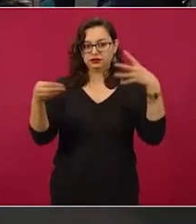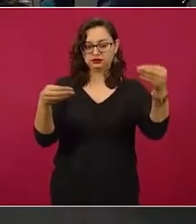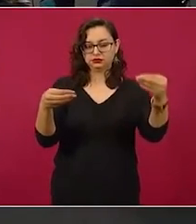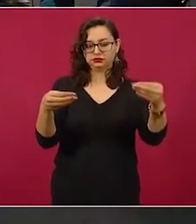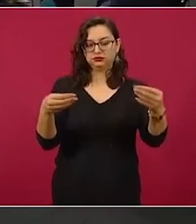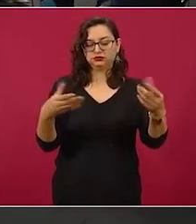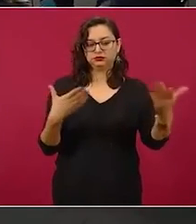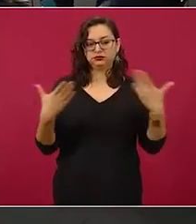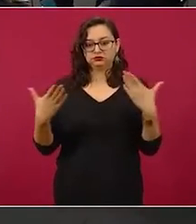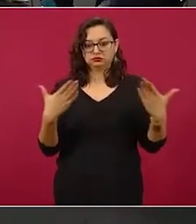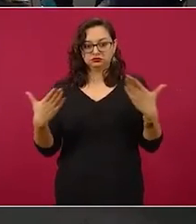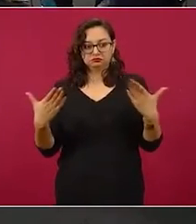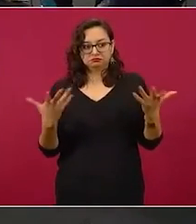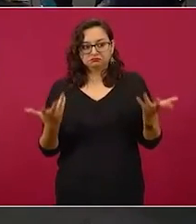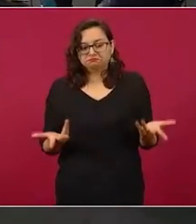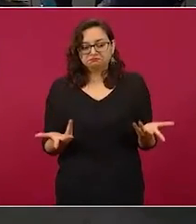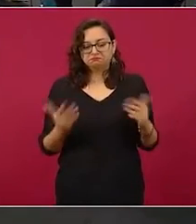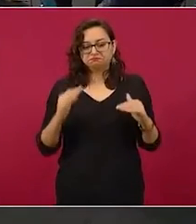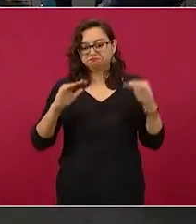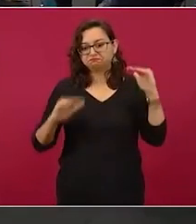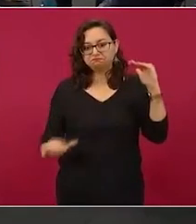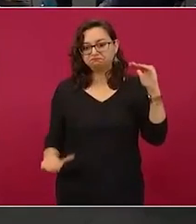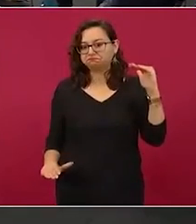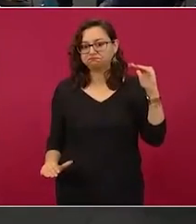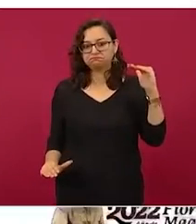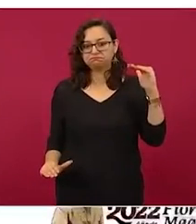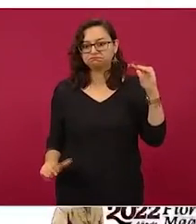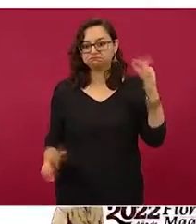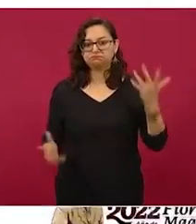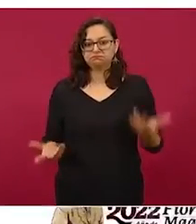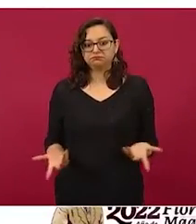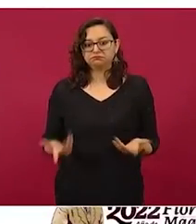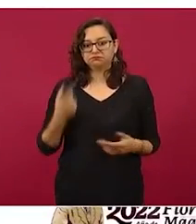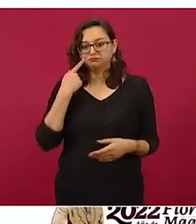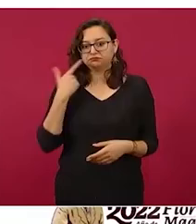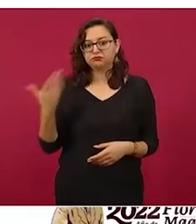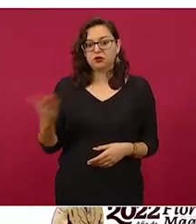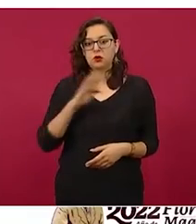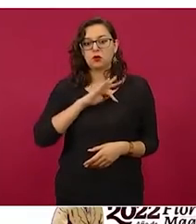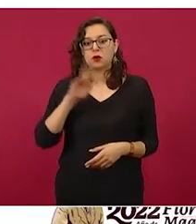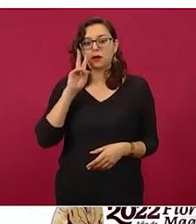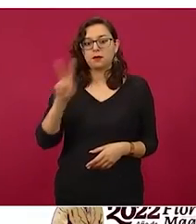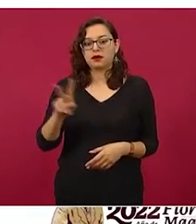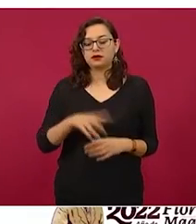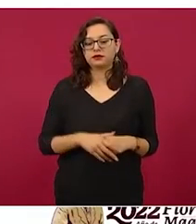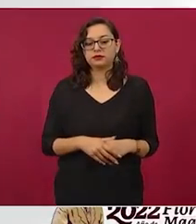ocupación de camas de terapia intensiva 12 por ciento.